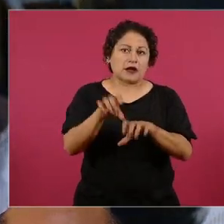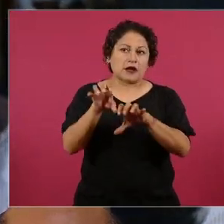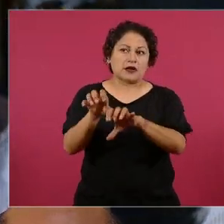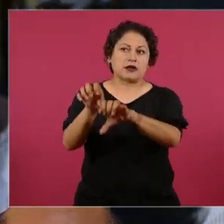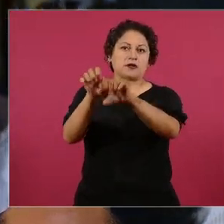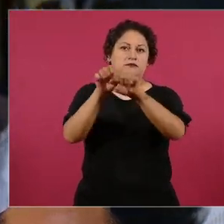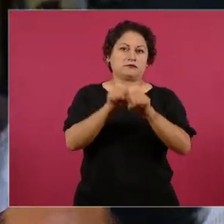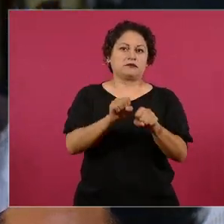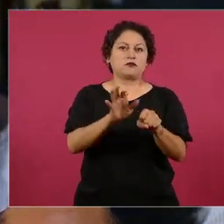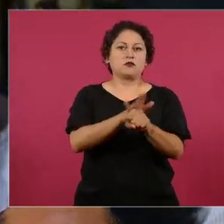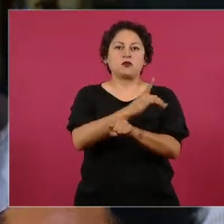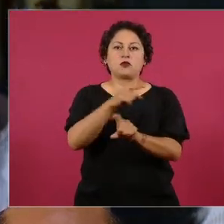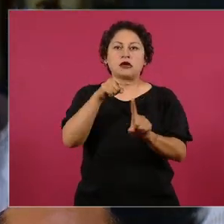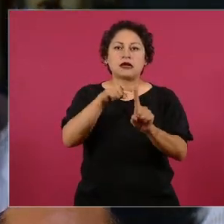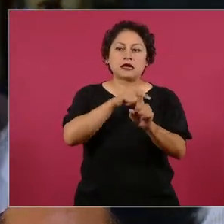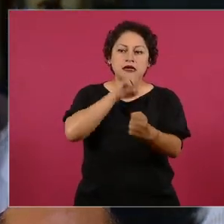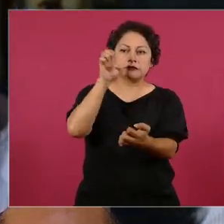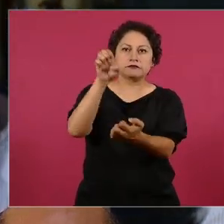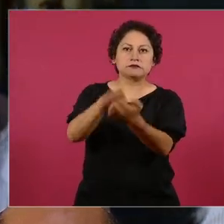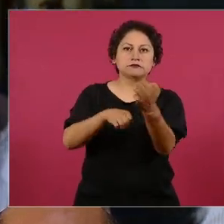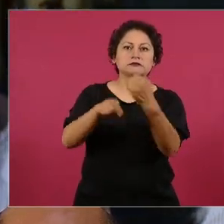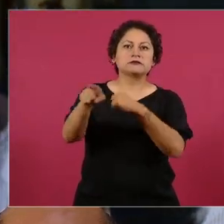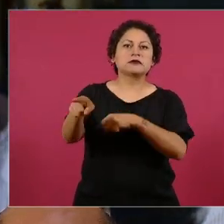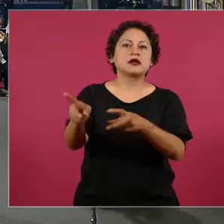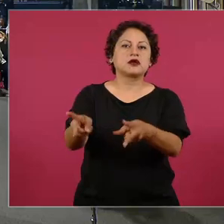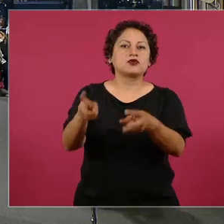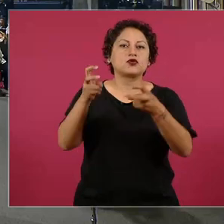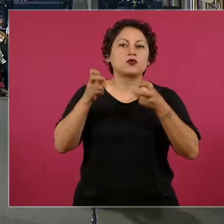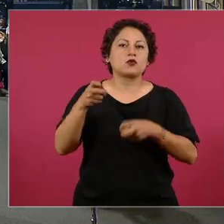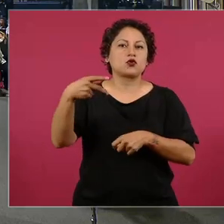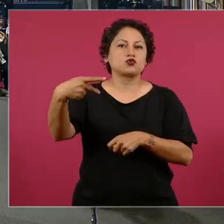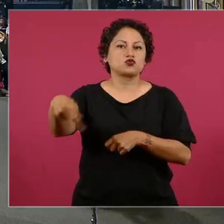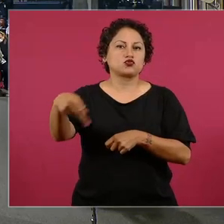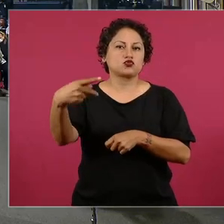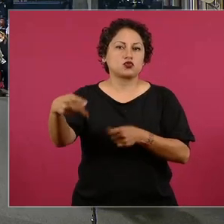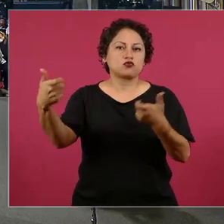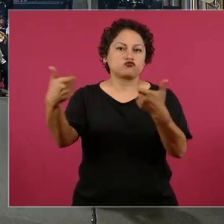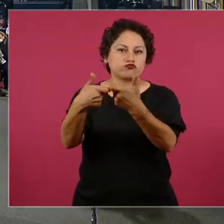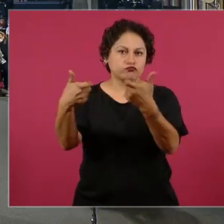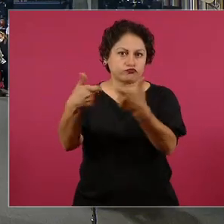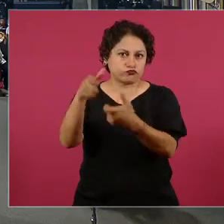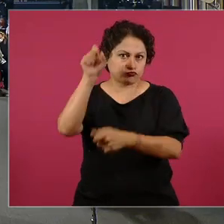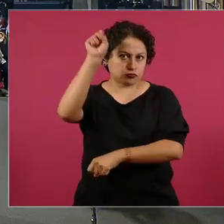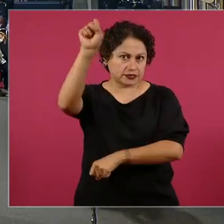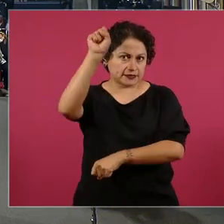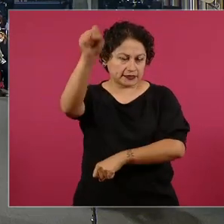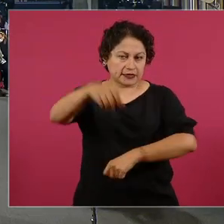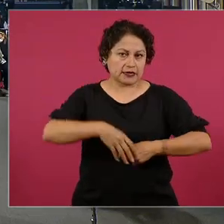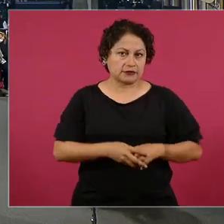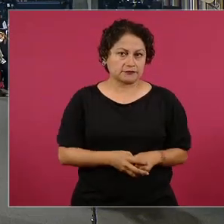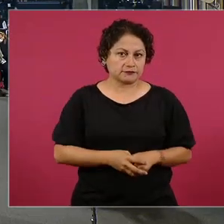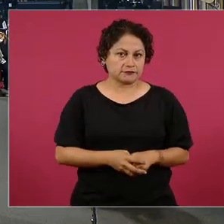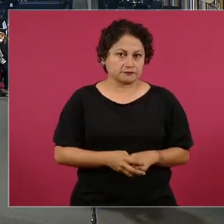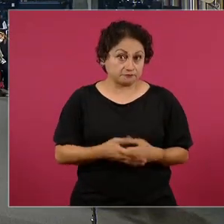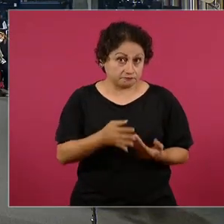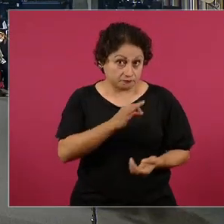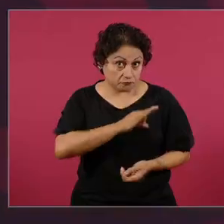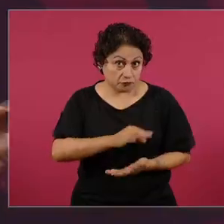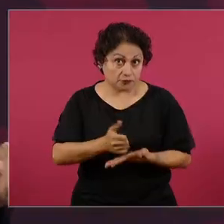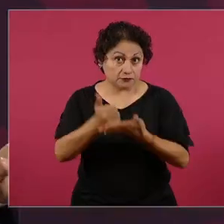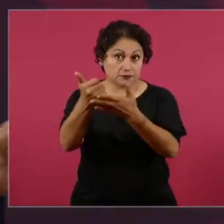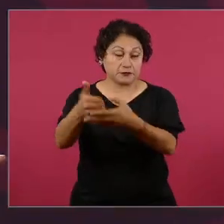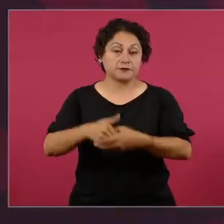Flores le robó sus cuotas sindicales? Pues eso es un asunto del Poder Judicial y ahí